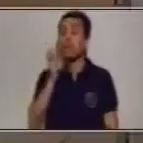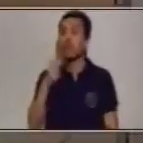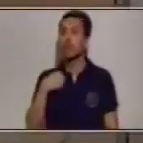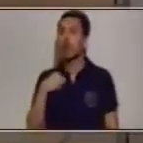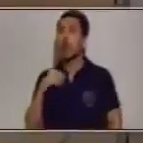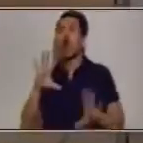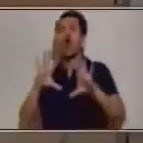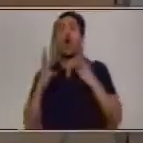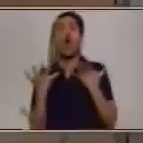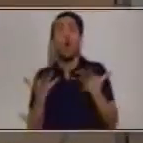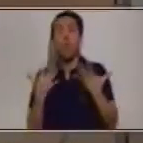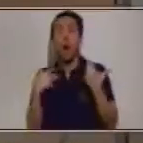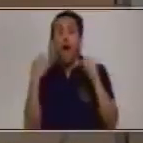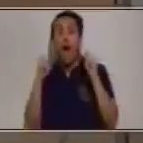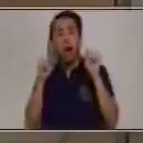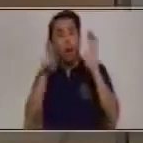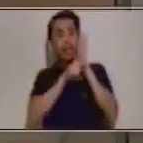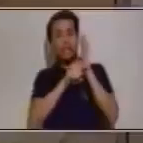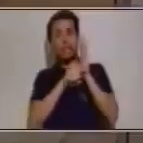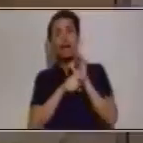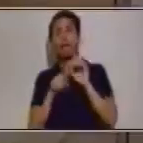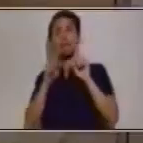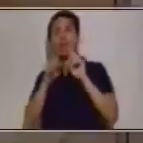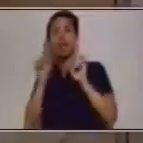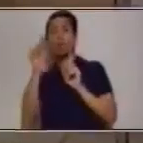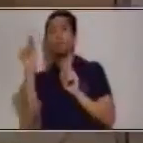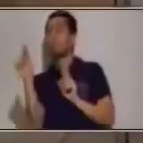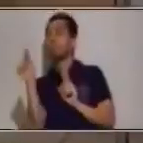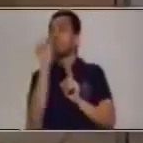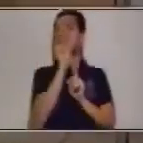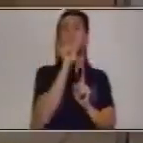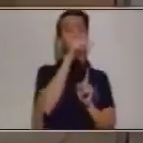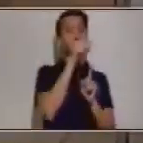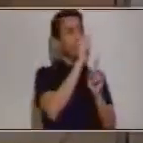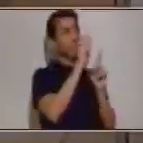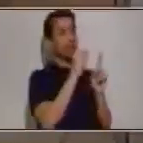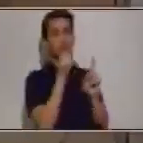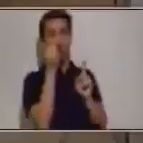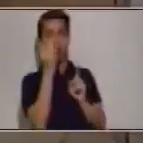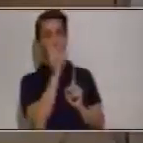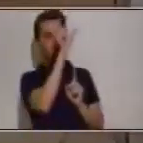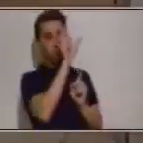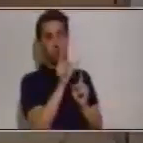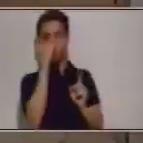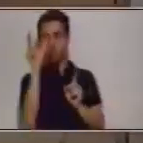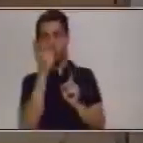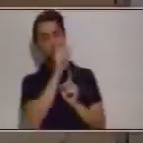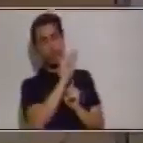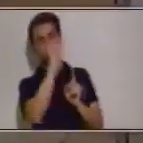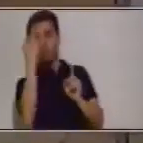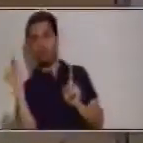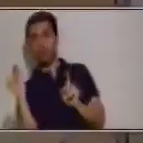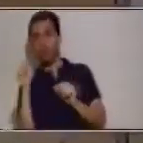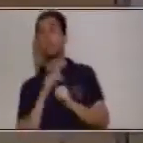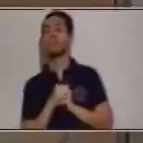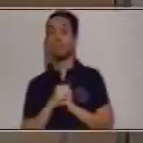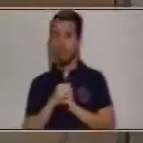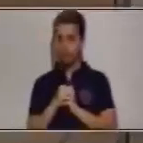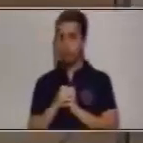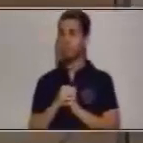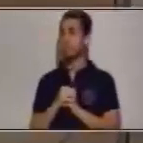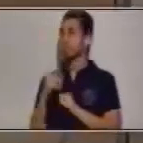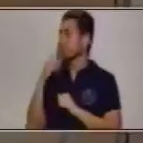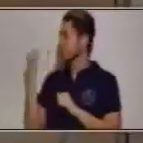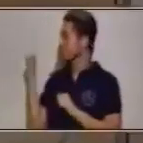voy a hacer para prestarle? Vamos pues, mucha atención. En las unidades no lo puedo hacer. Para que una resta sea